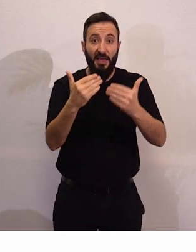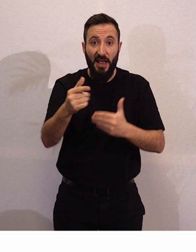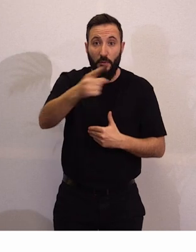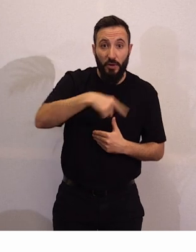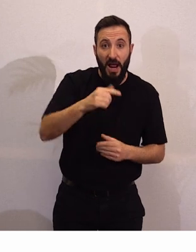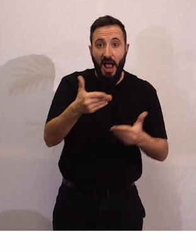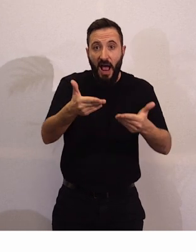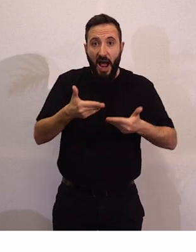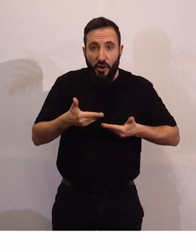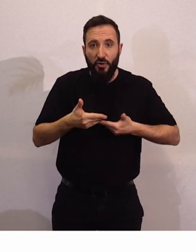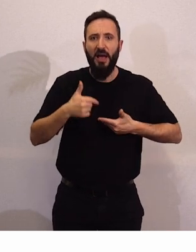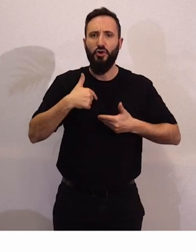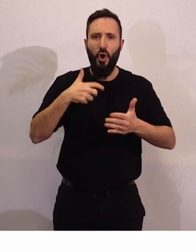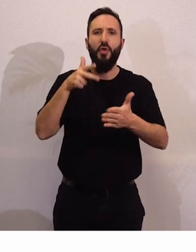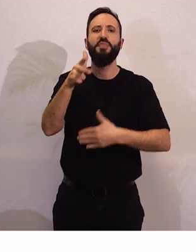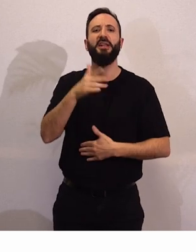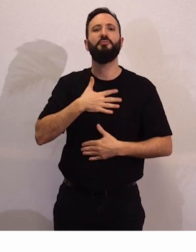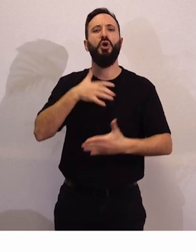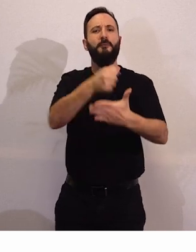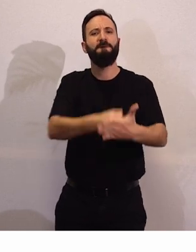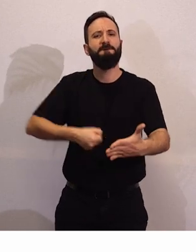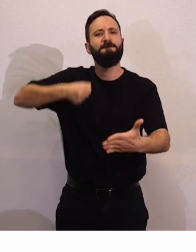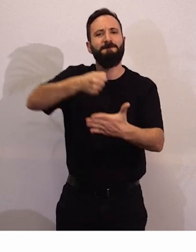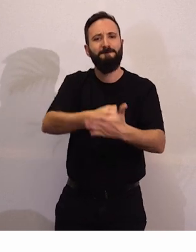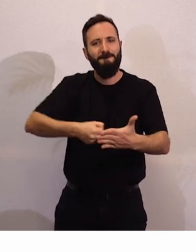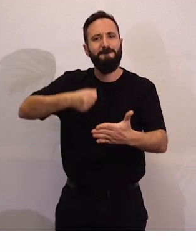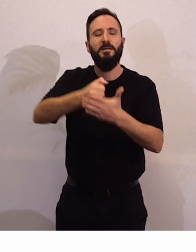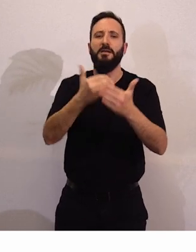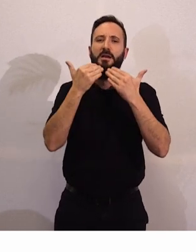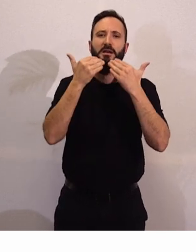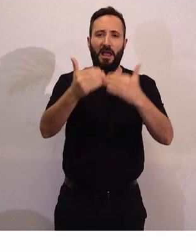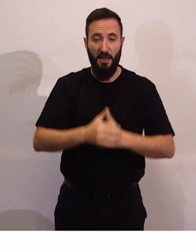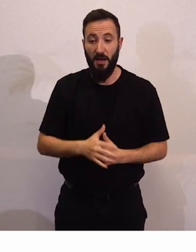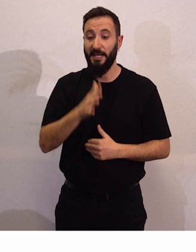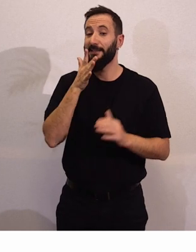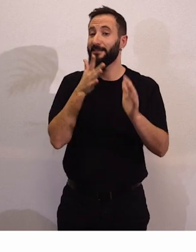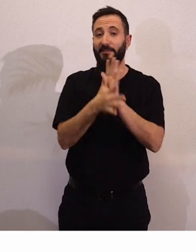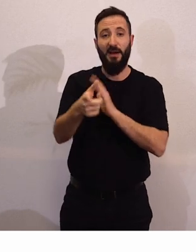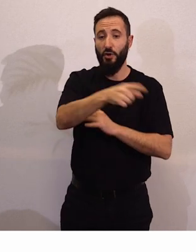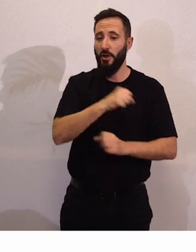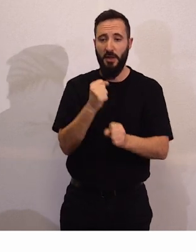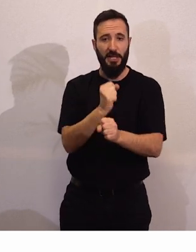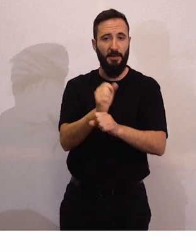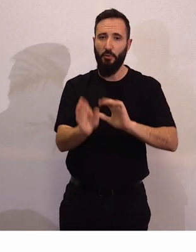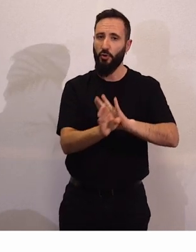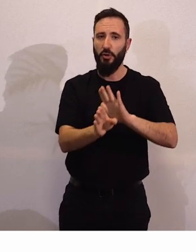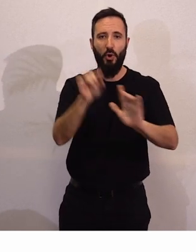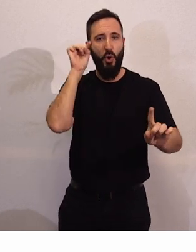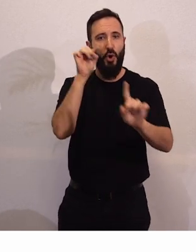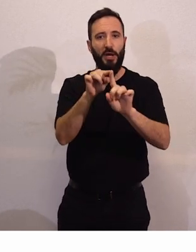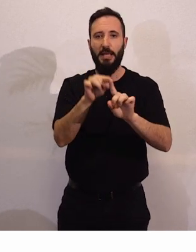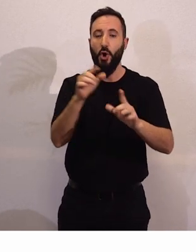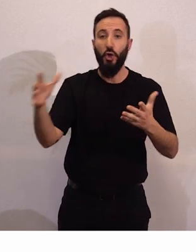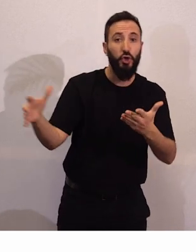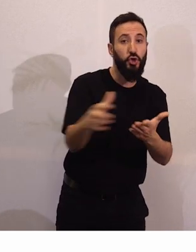consiguiendo luchar por mis derechos. Con esto quiero decir que hay que seguir trabajando para asegurarnos el poder alcanzar todos